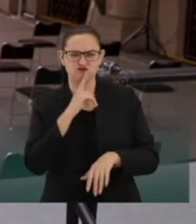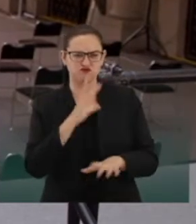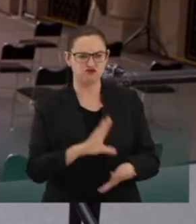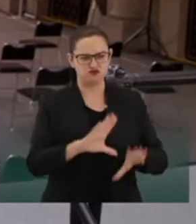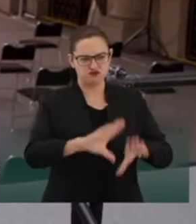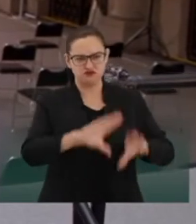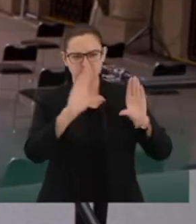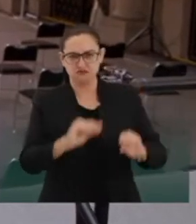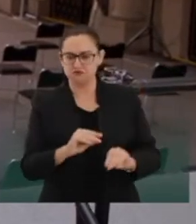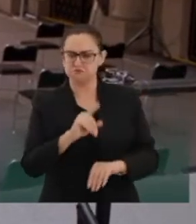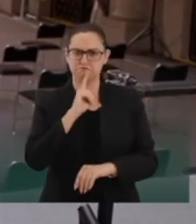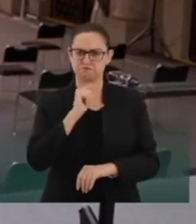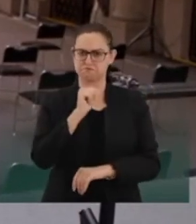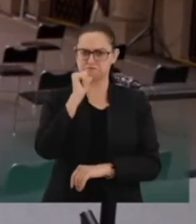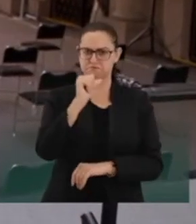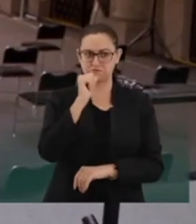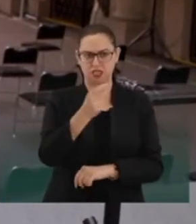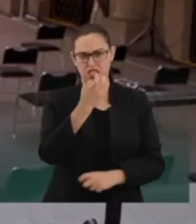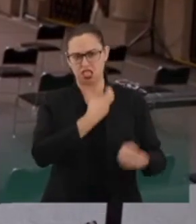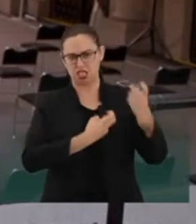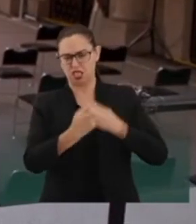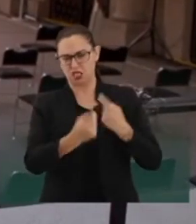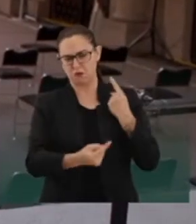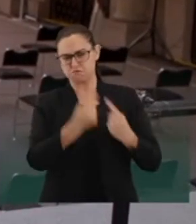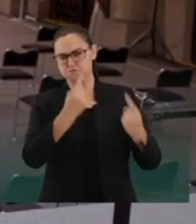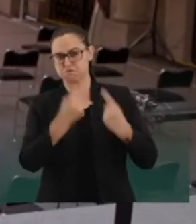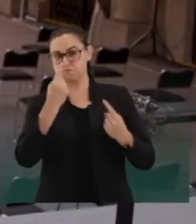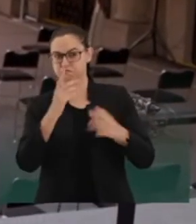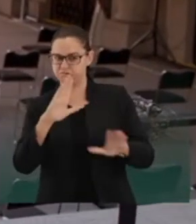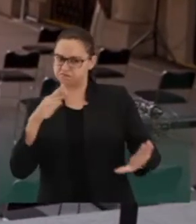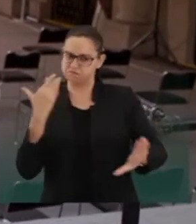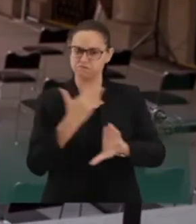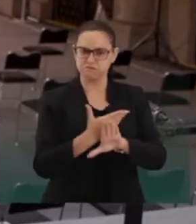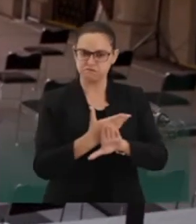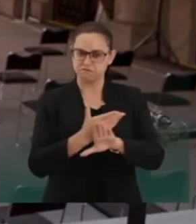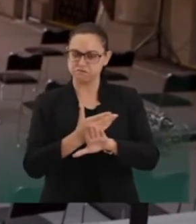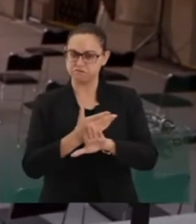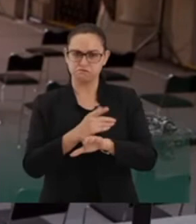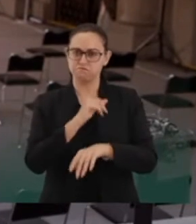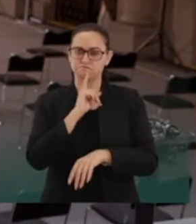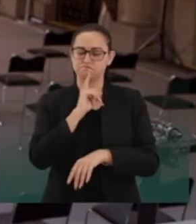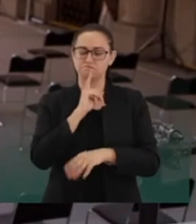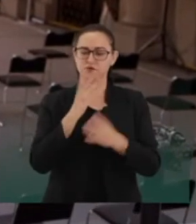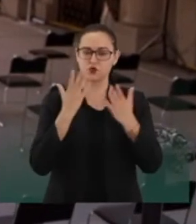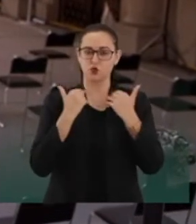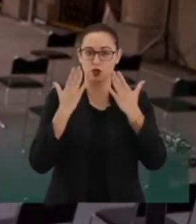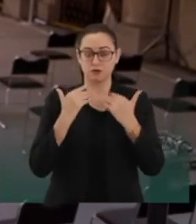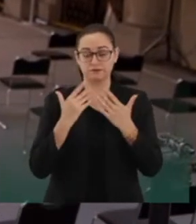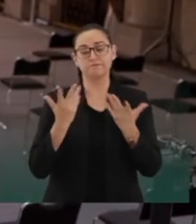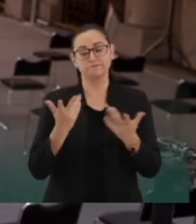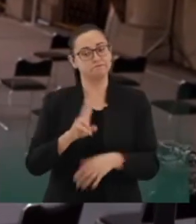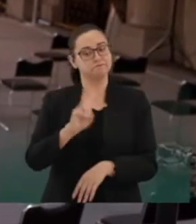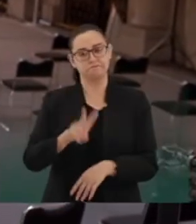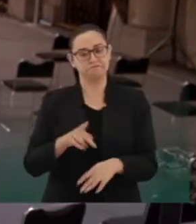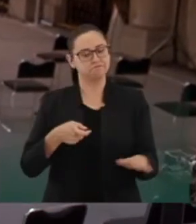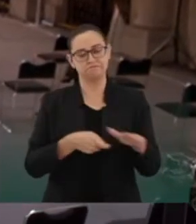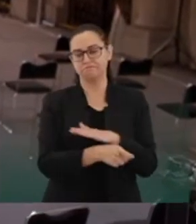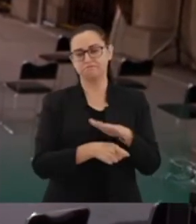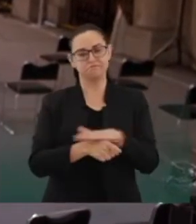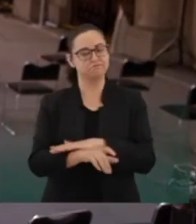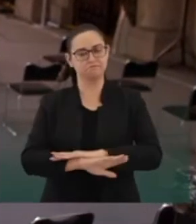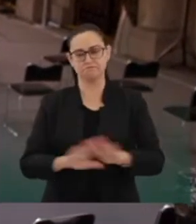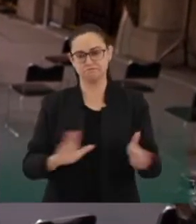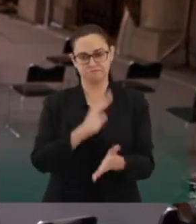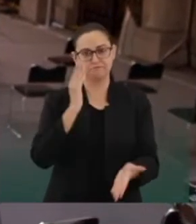censurado, hasta se insulta al presidente. Pero no hay represión. Ya no hay moches porque ahora el